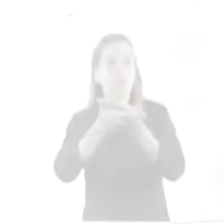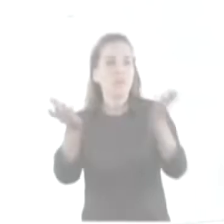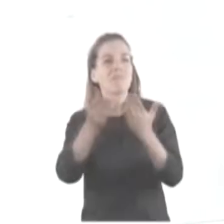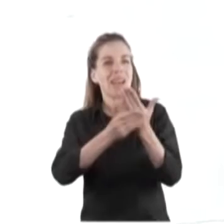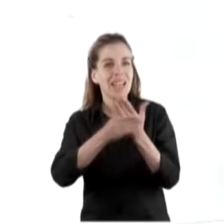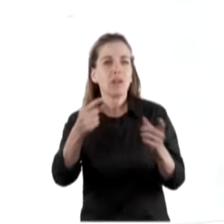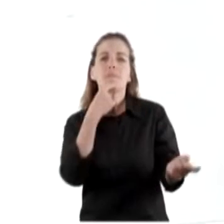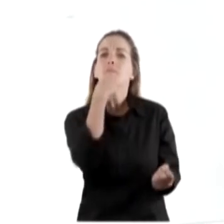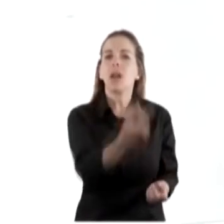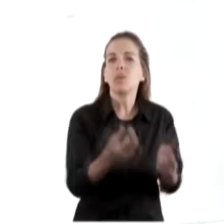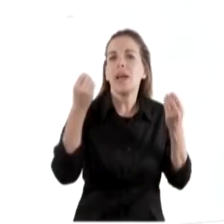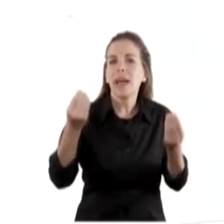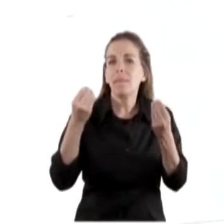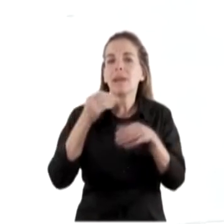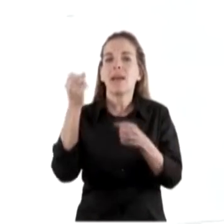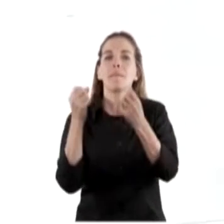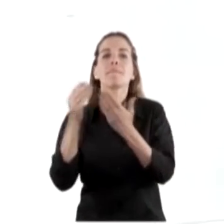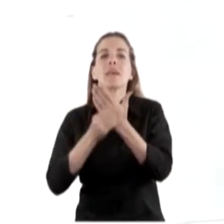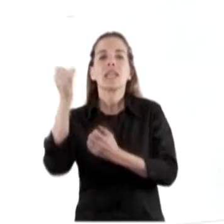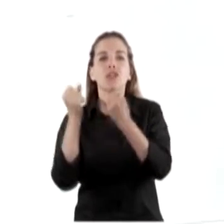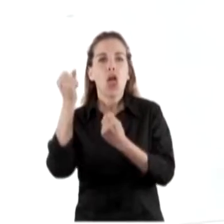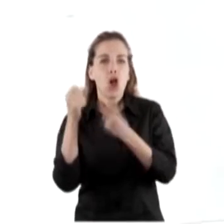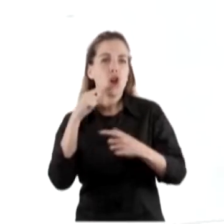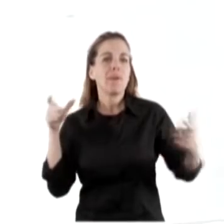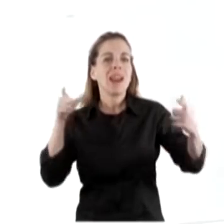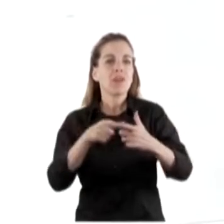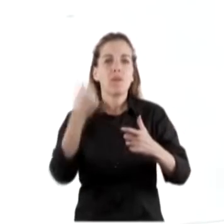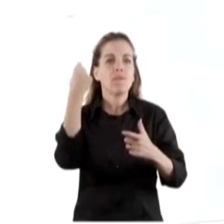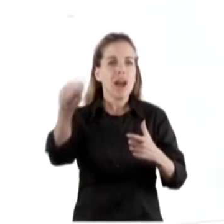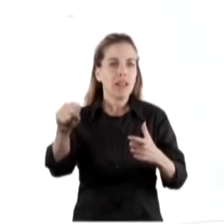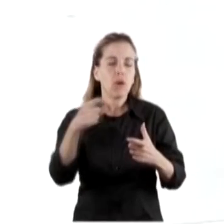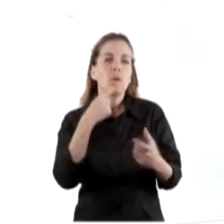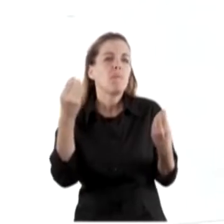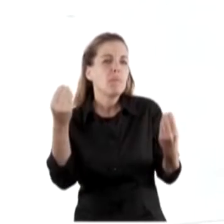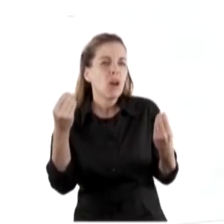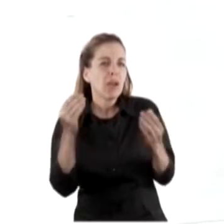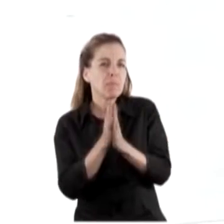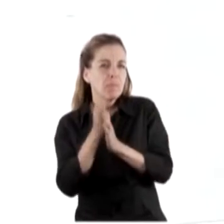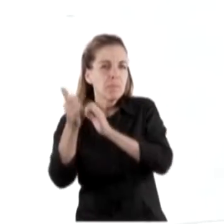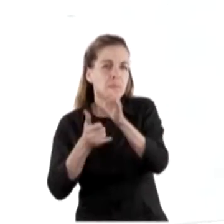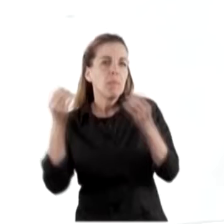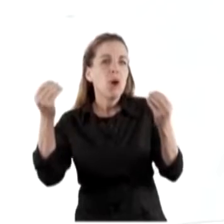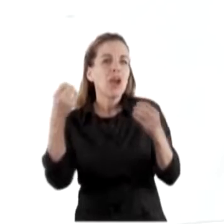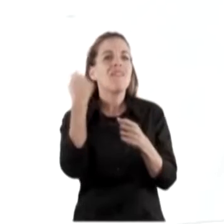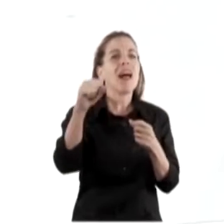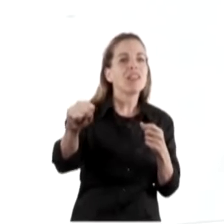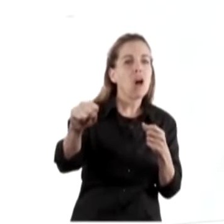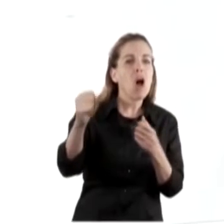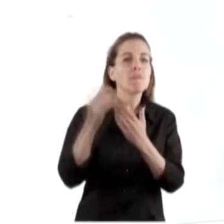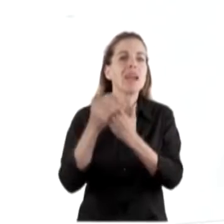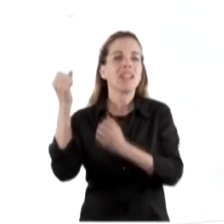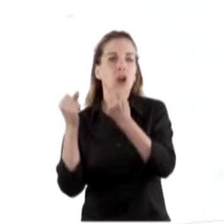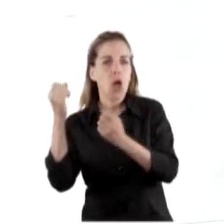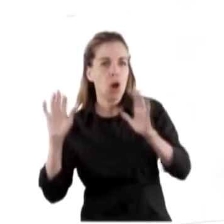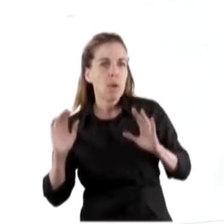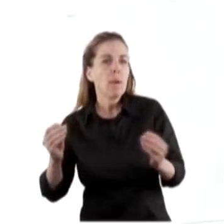la ausencia de Martín Guzmán en la reunión de hoy, si pueden explicar por qué fue y si